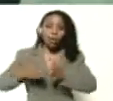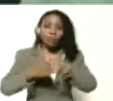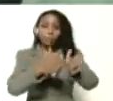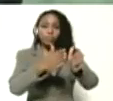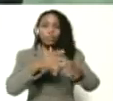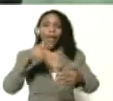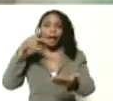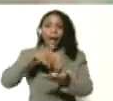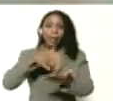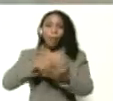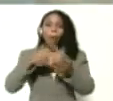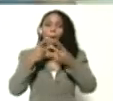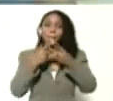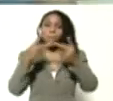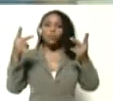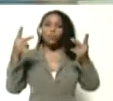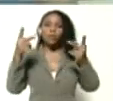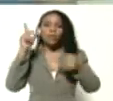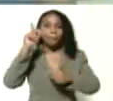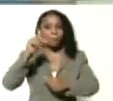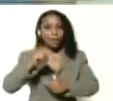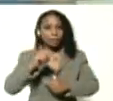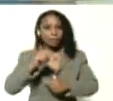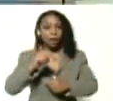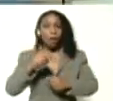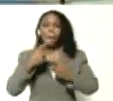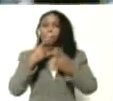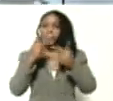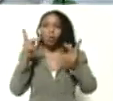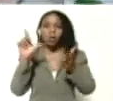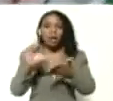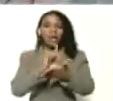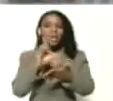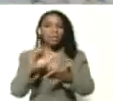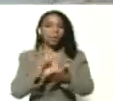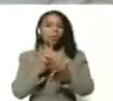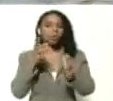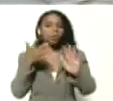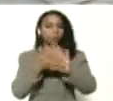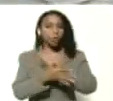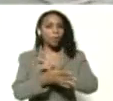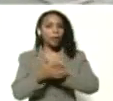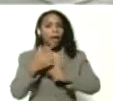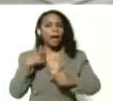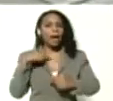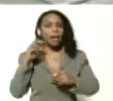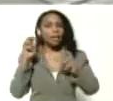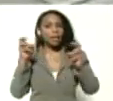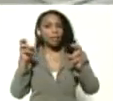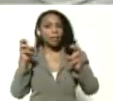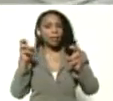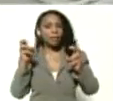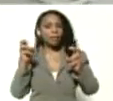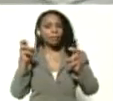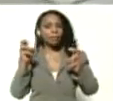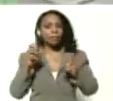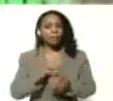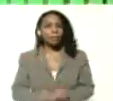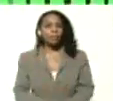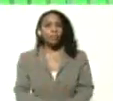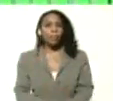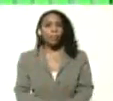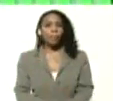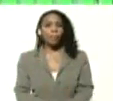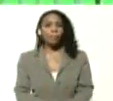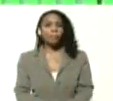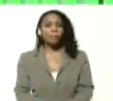estamos publicando también publicamos el libro del armisticio publicamos el libro